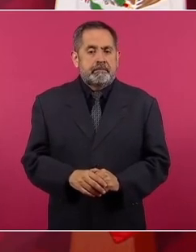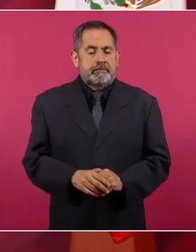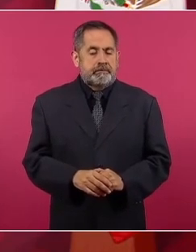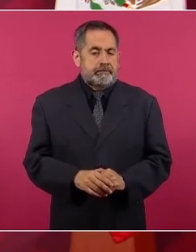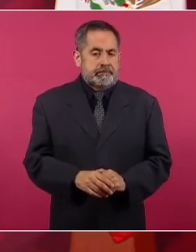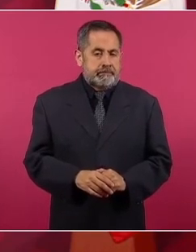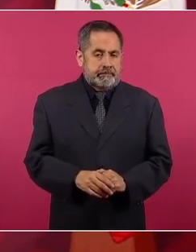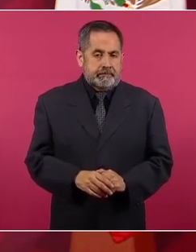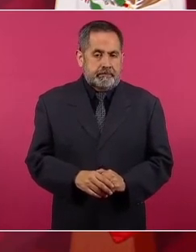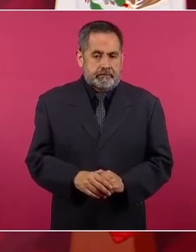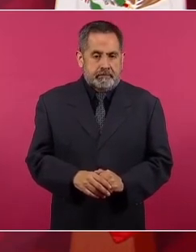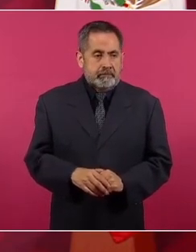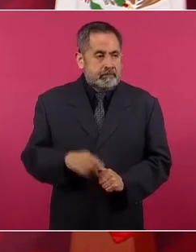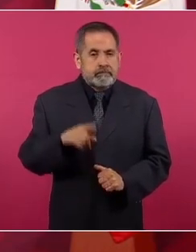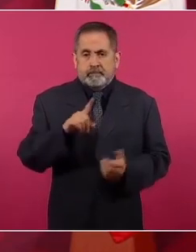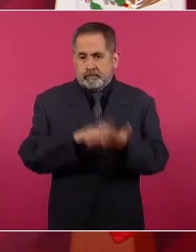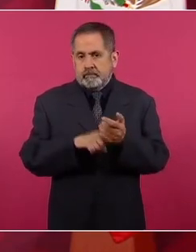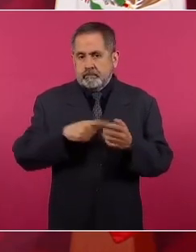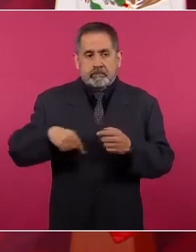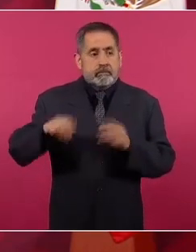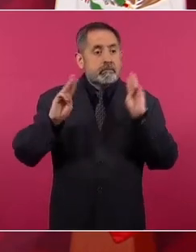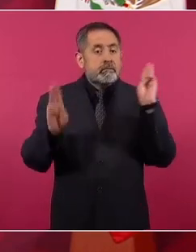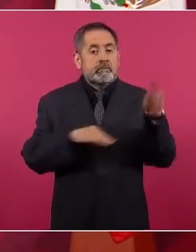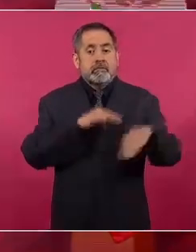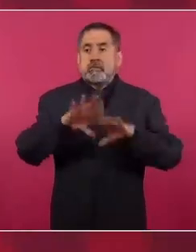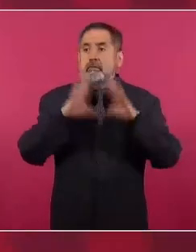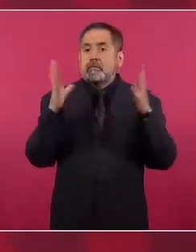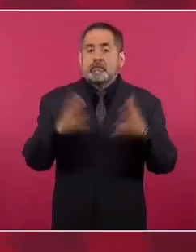es una inflación mundial,